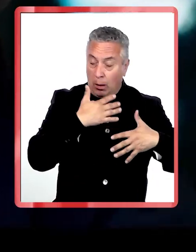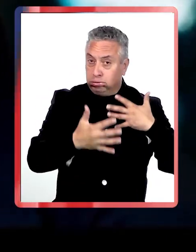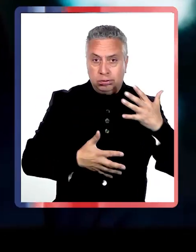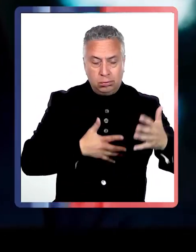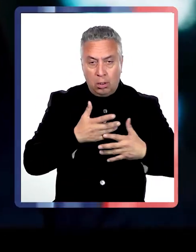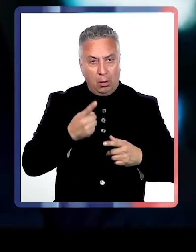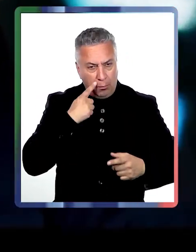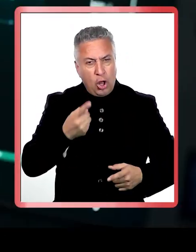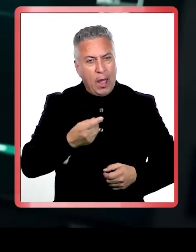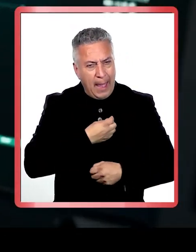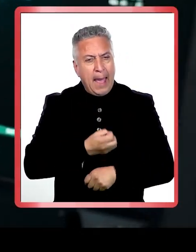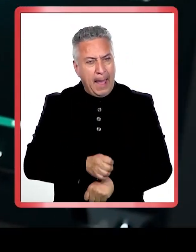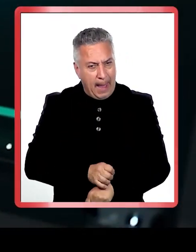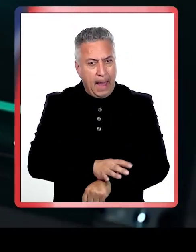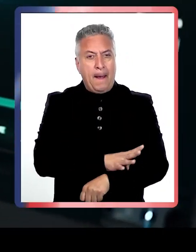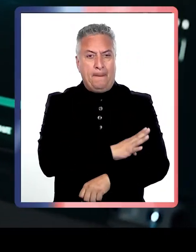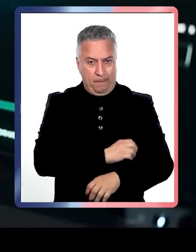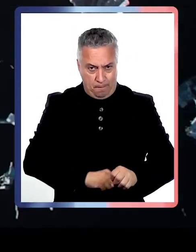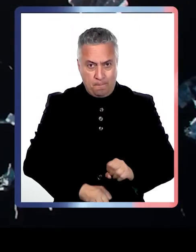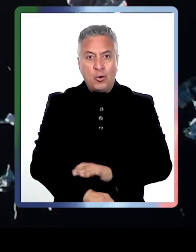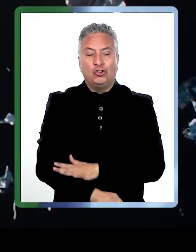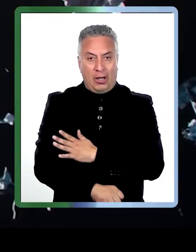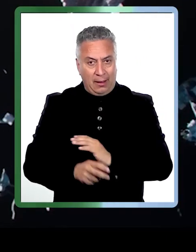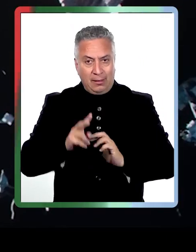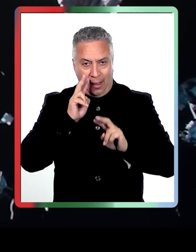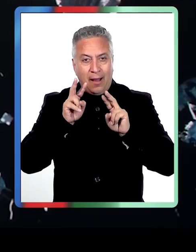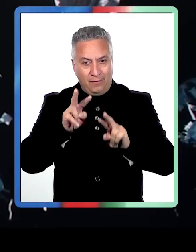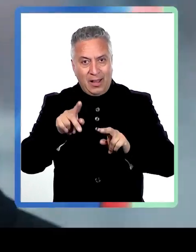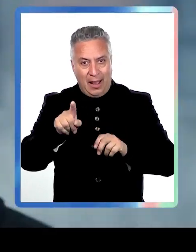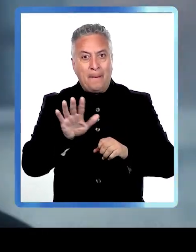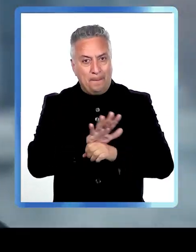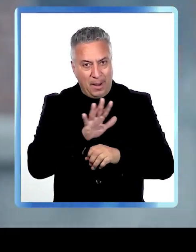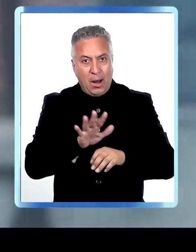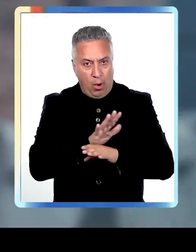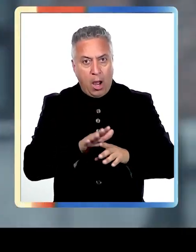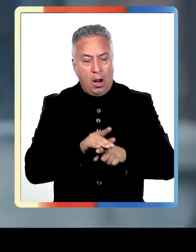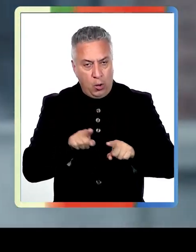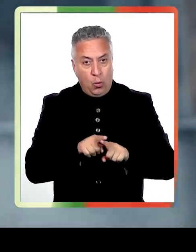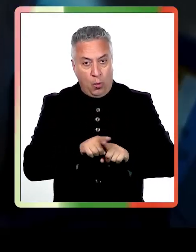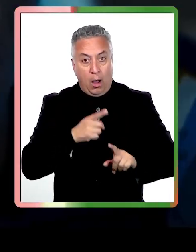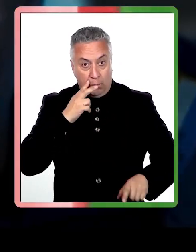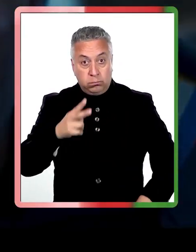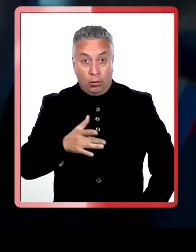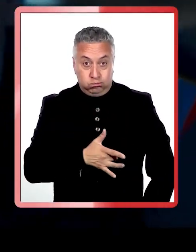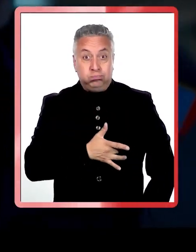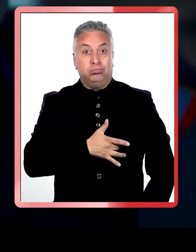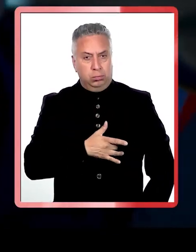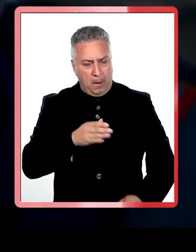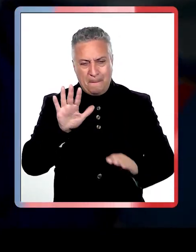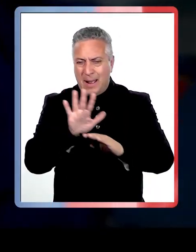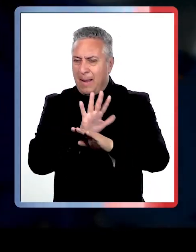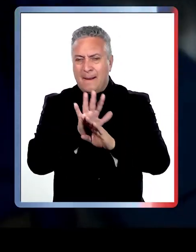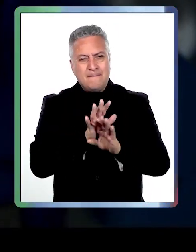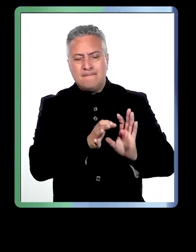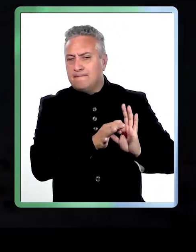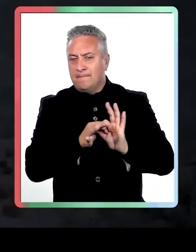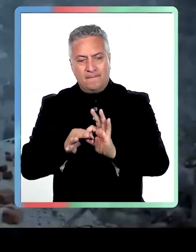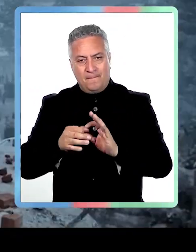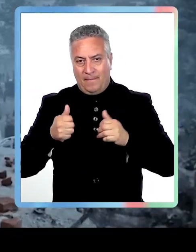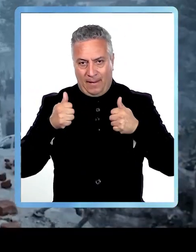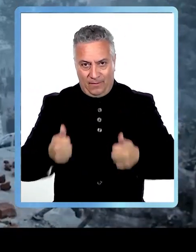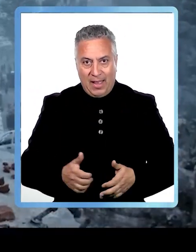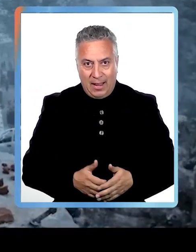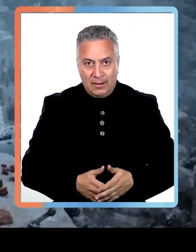y muy bien realizadas, que realmente serán impactantes en una pantalla grande y con un buen audio. La historia nos